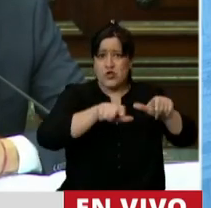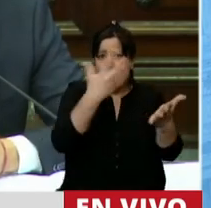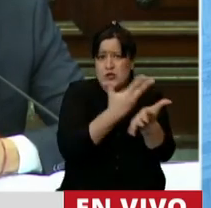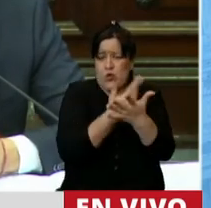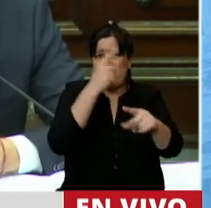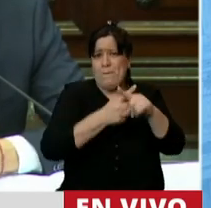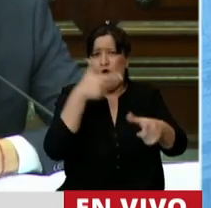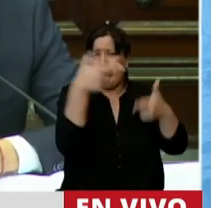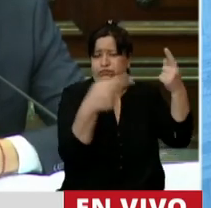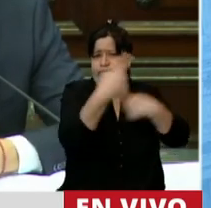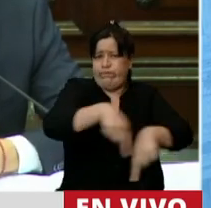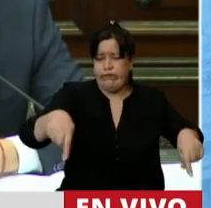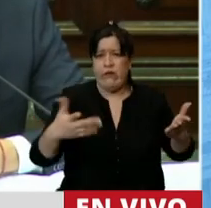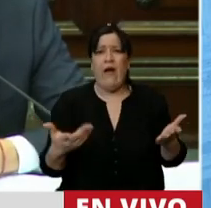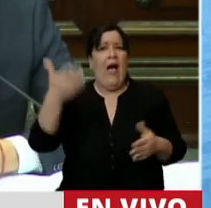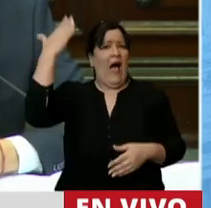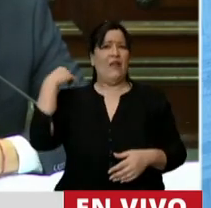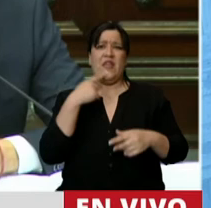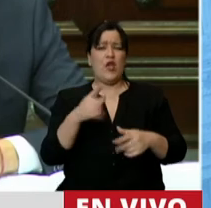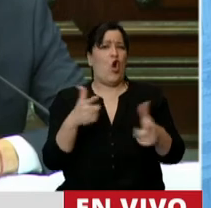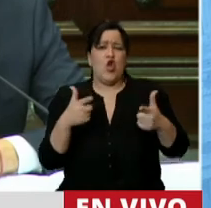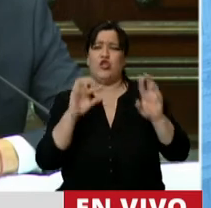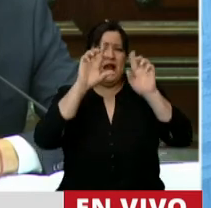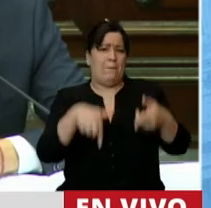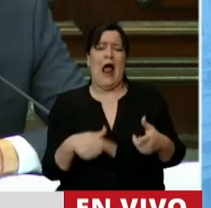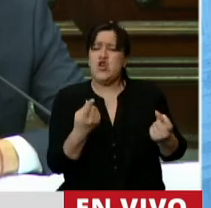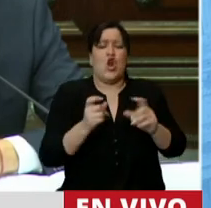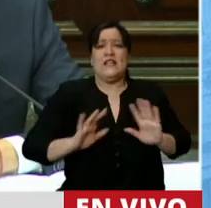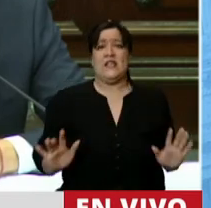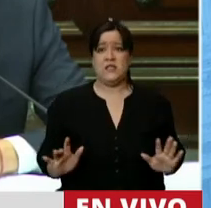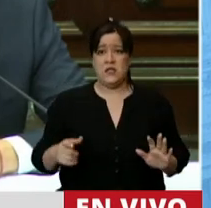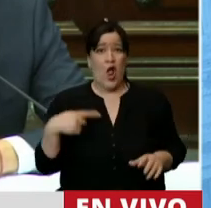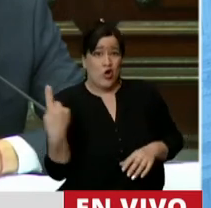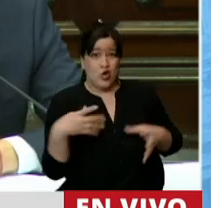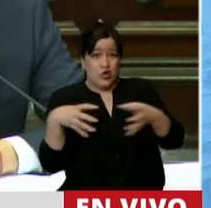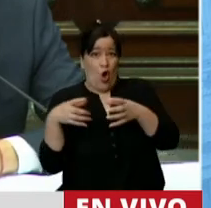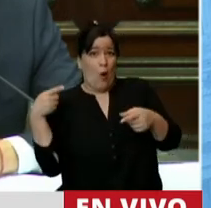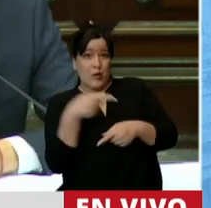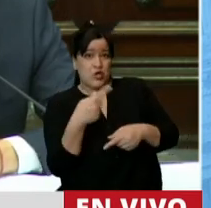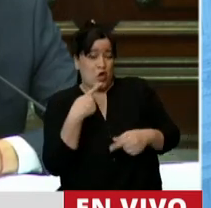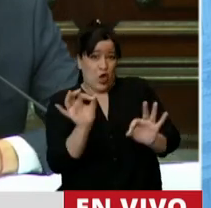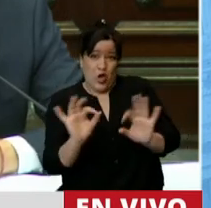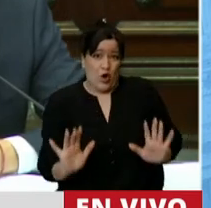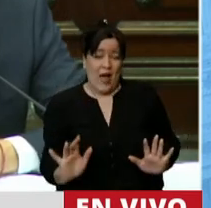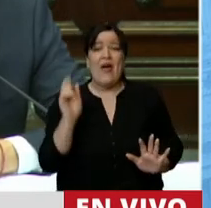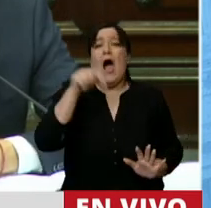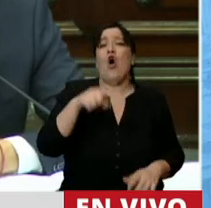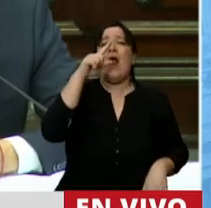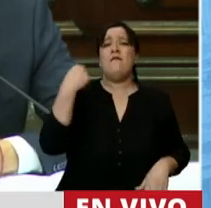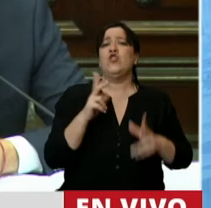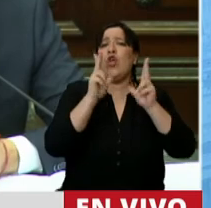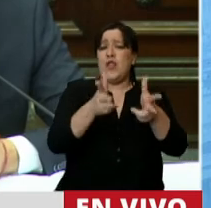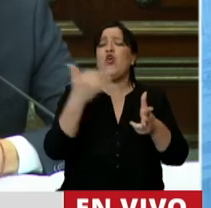el jefe dijo que no había plan, que no tenía, que no hacía falta. No lo dijimos nosotros. Ahora dijo que tiene 60